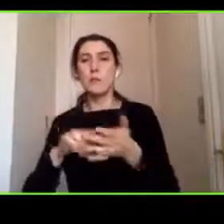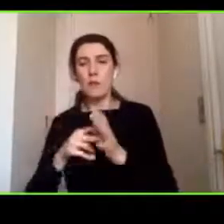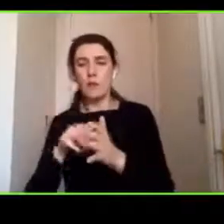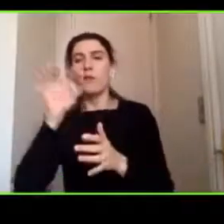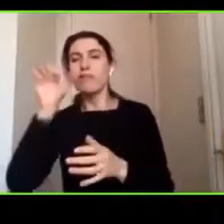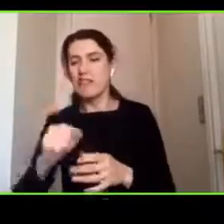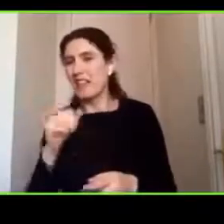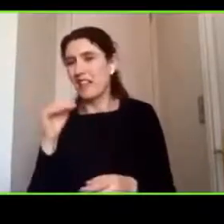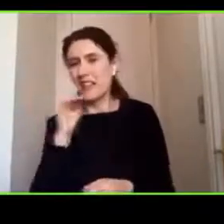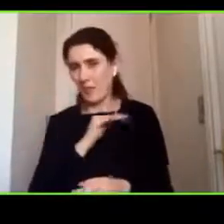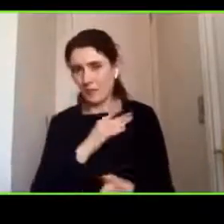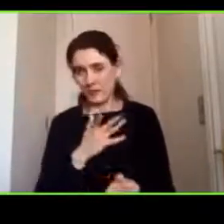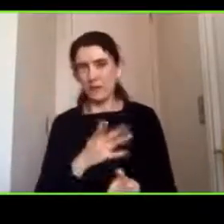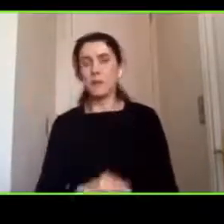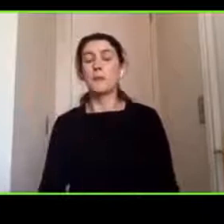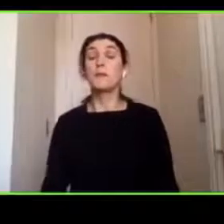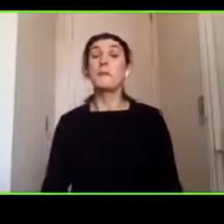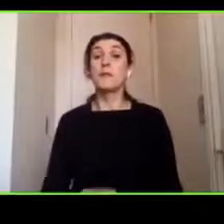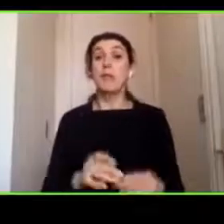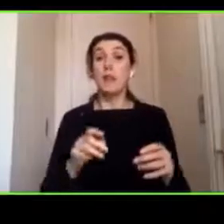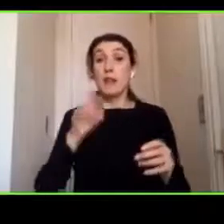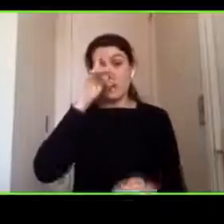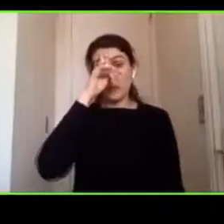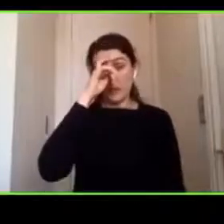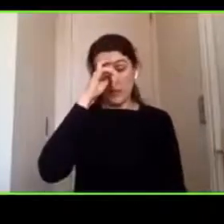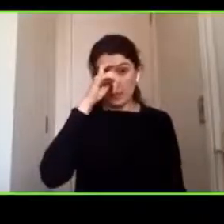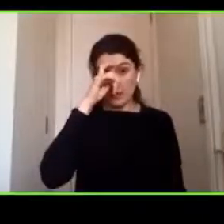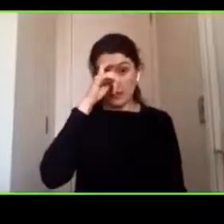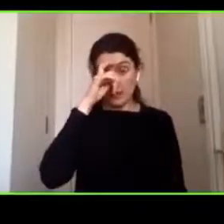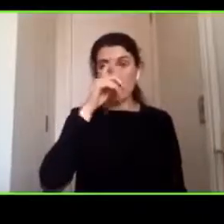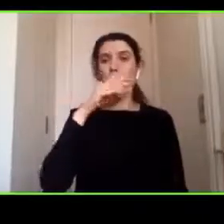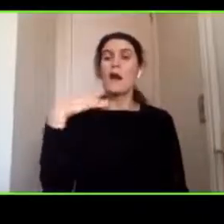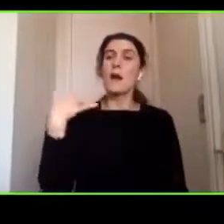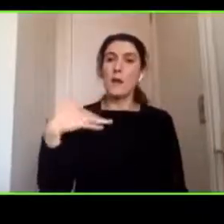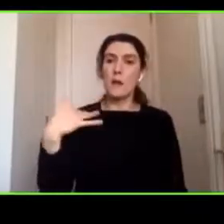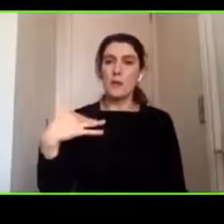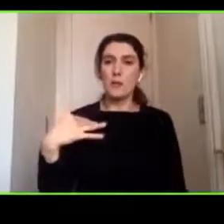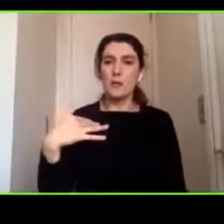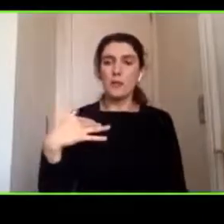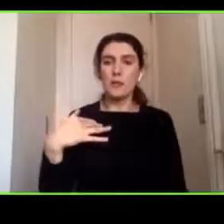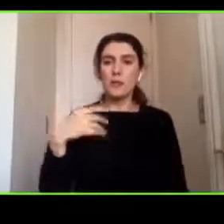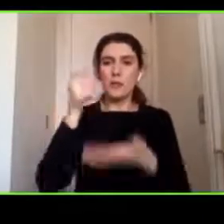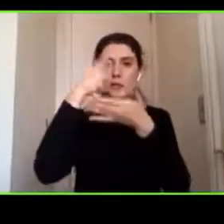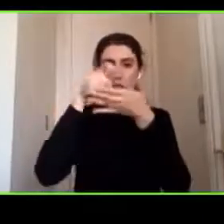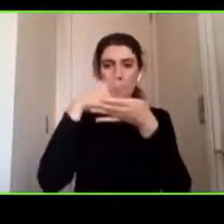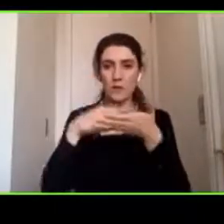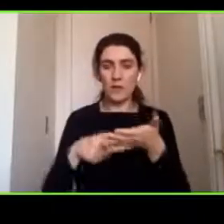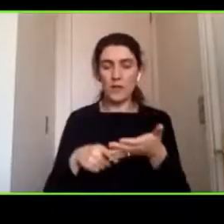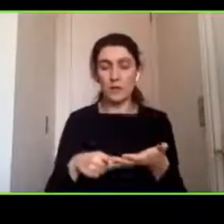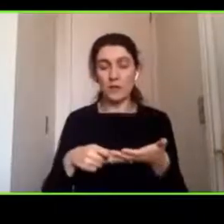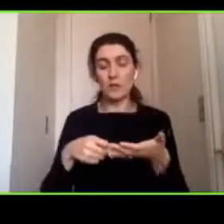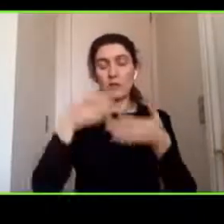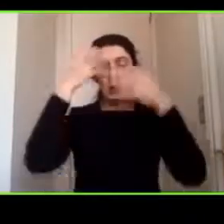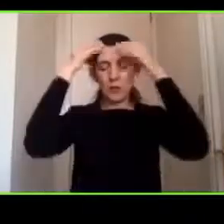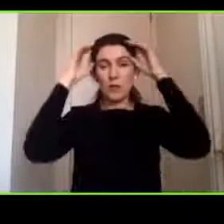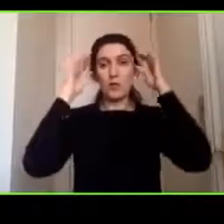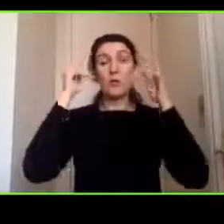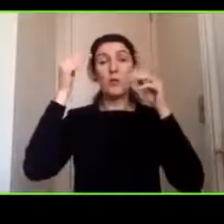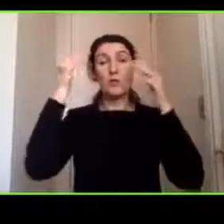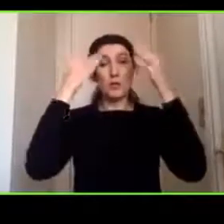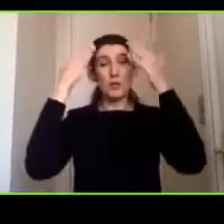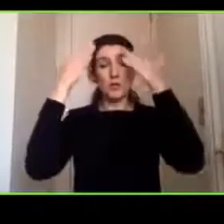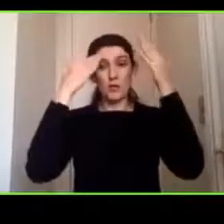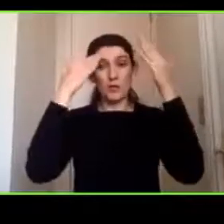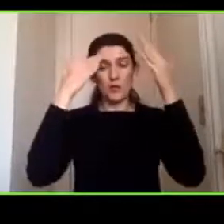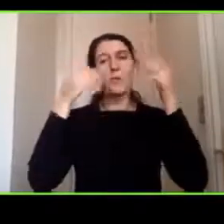evaluación neuropsicológica para poder detallar si el trastorno por déficit atencional que tiene